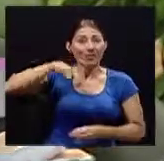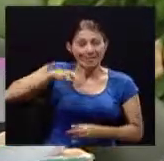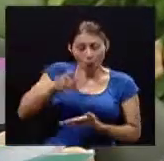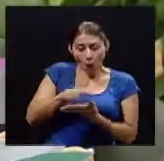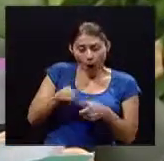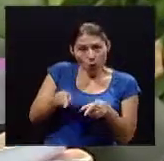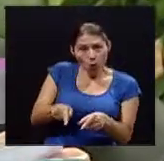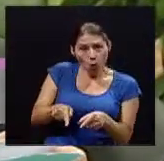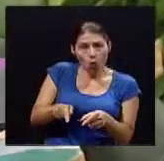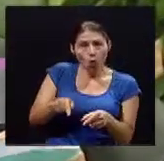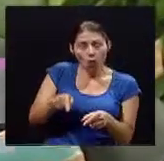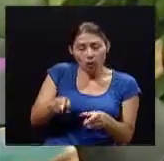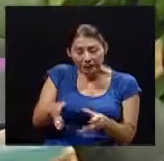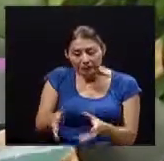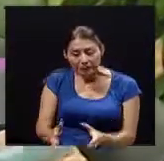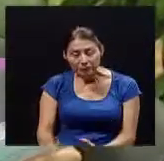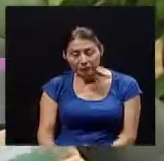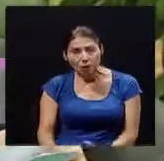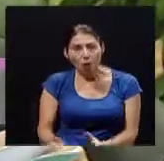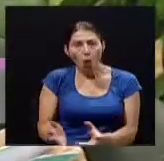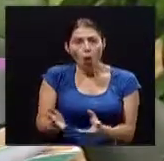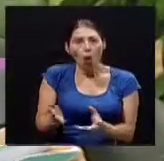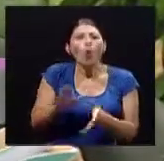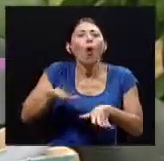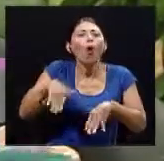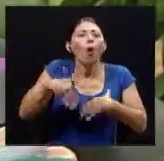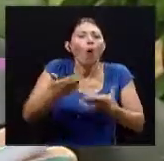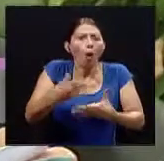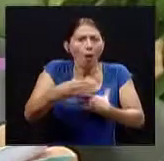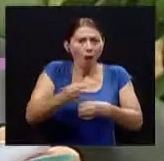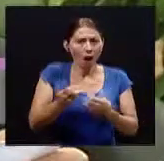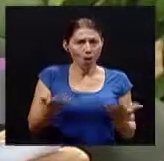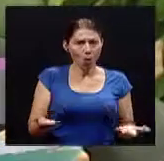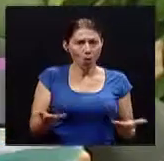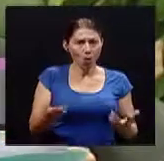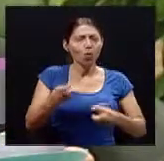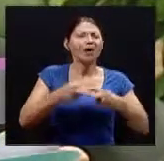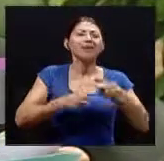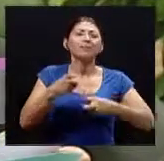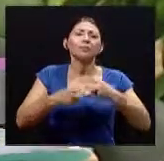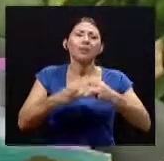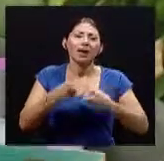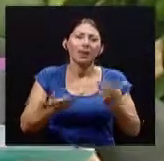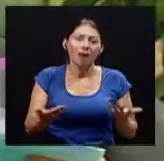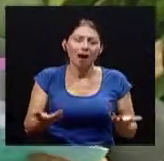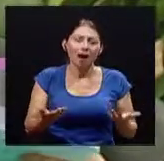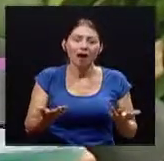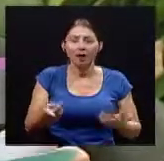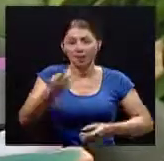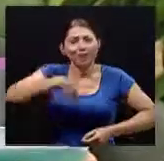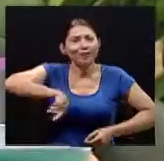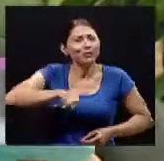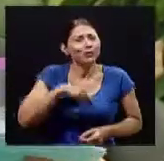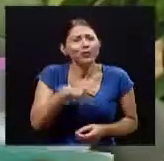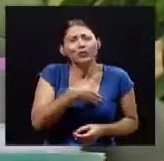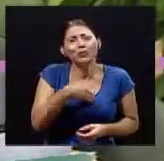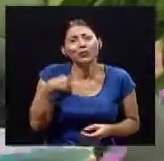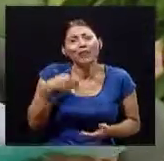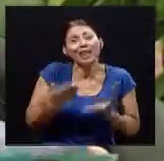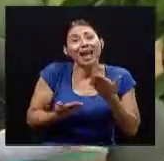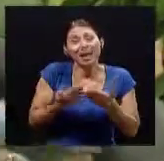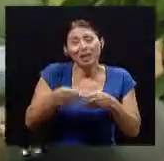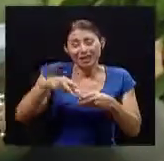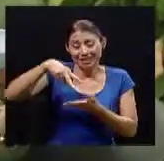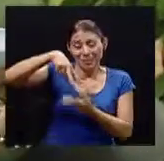pesado o liviano no importa cuál es el problema que no nos gusta tal vez tenemos poca fuerza en las piernas y